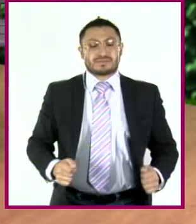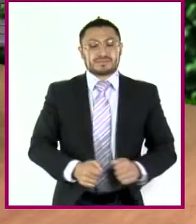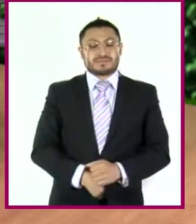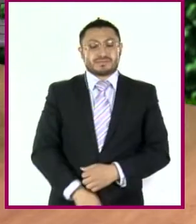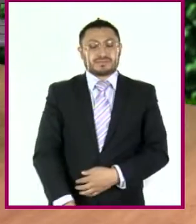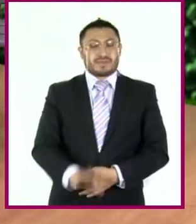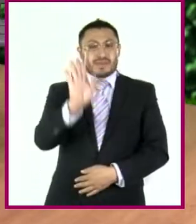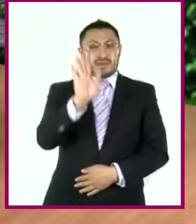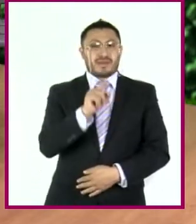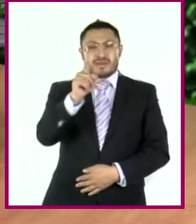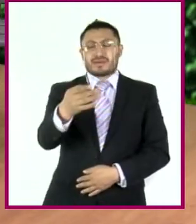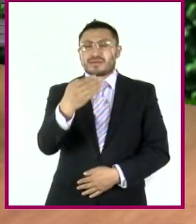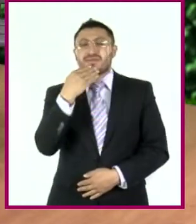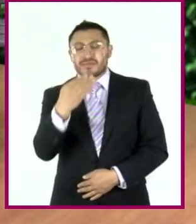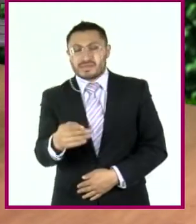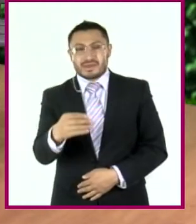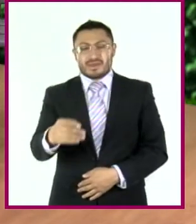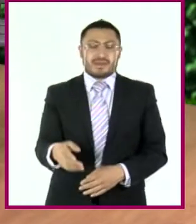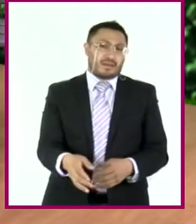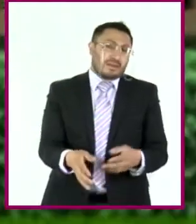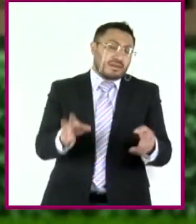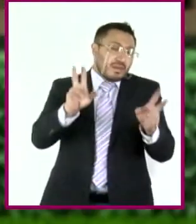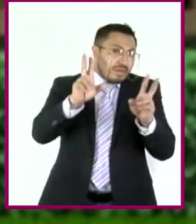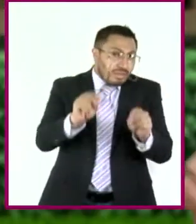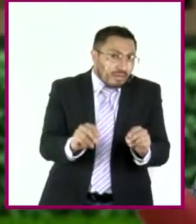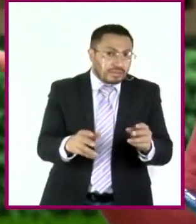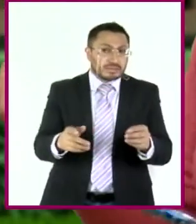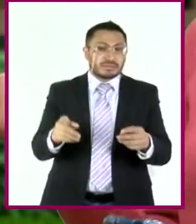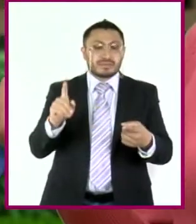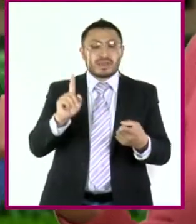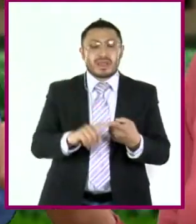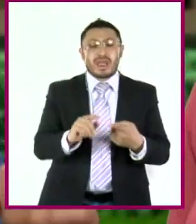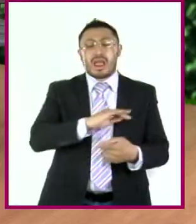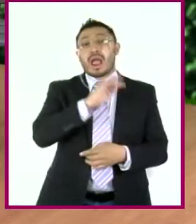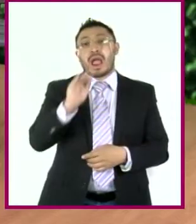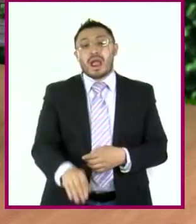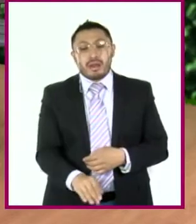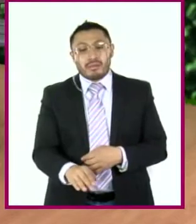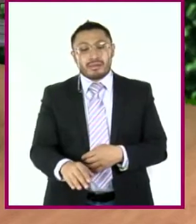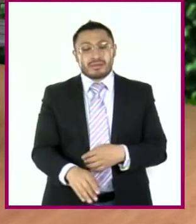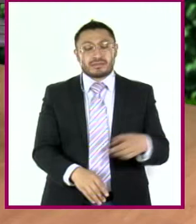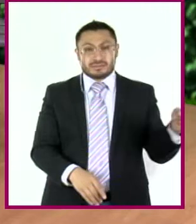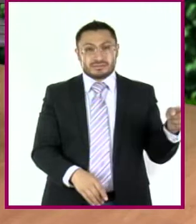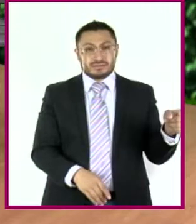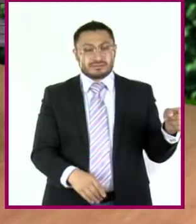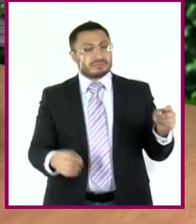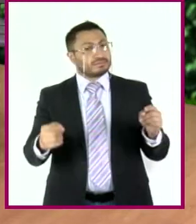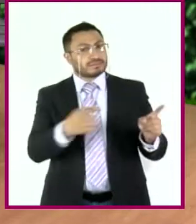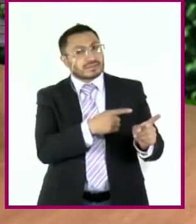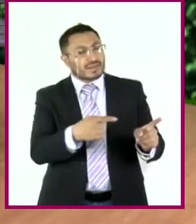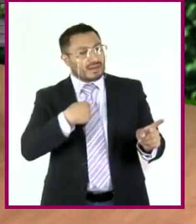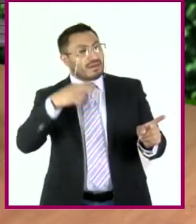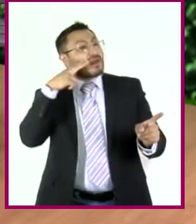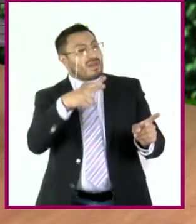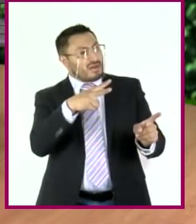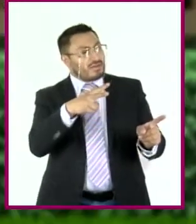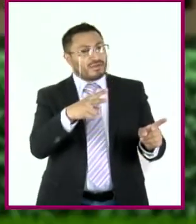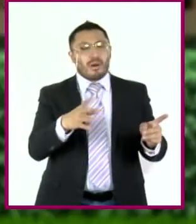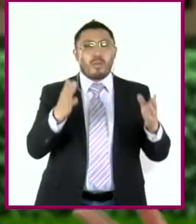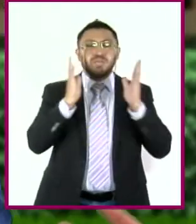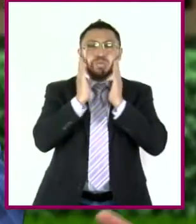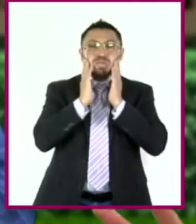Parece que no te fue bien en tu velorio. ¿Quién se murió? Él, don. ¿Él? Pues yo lo veo medio